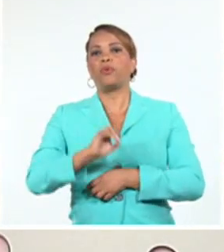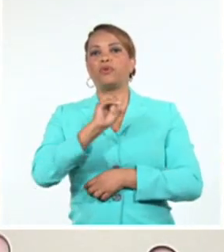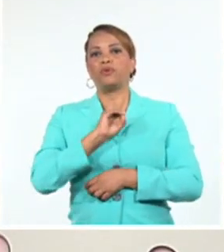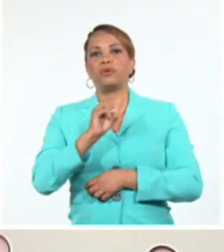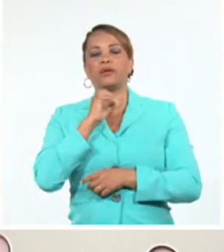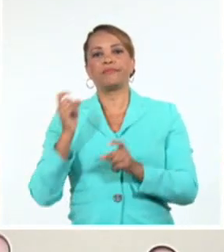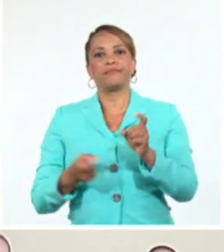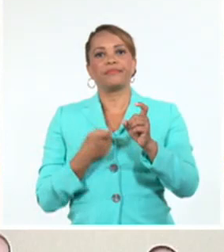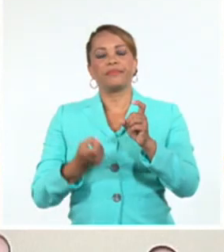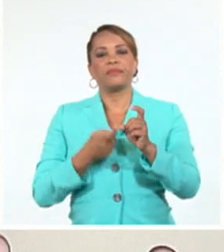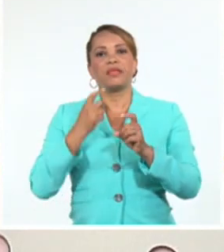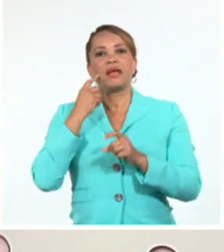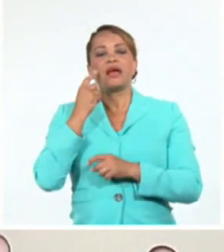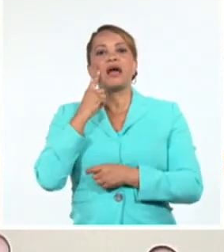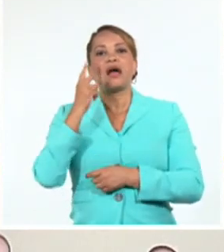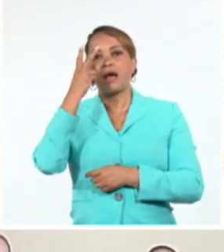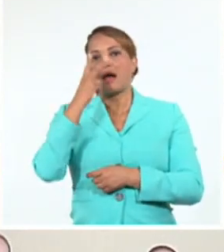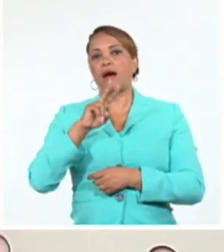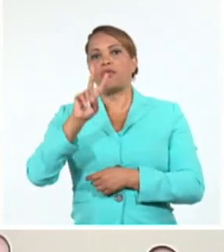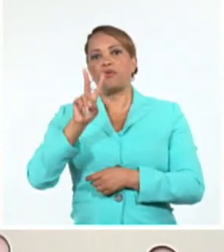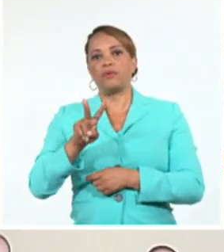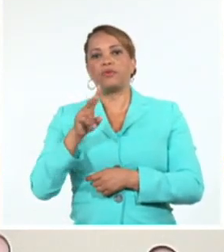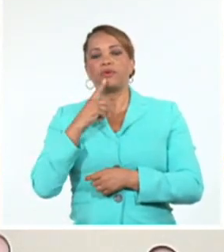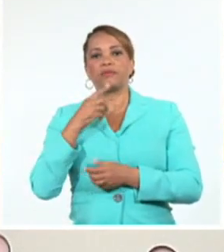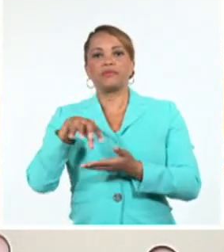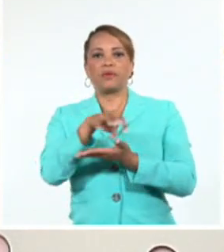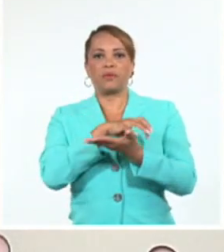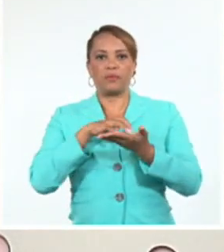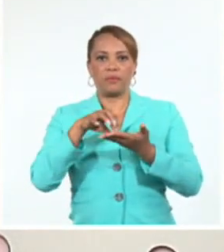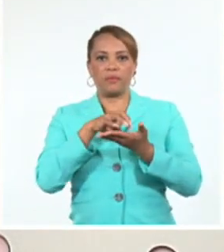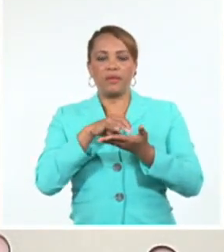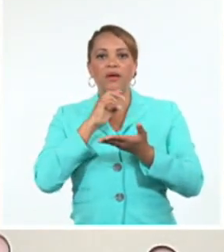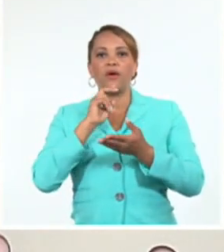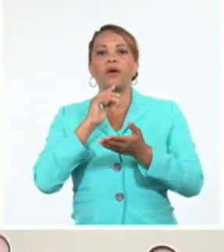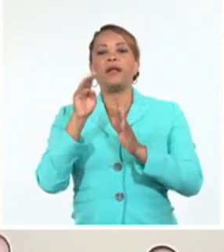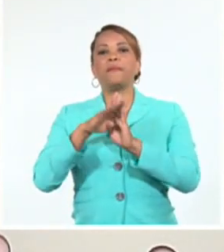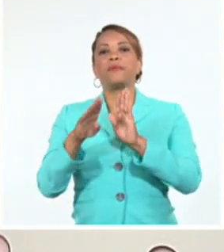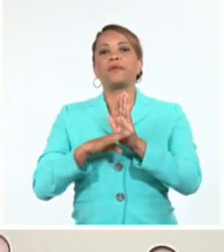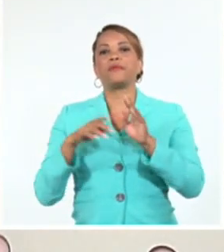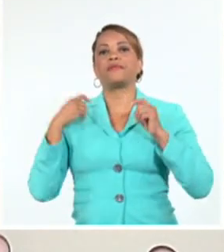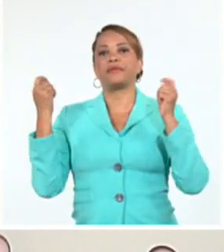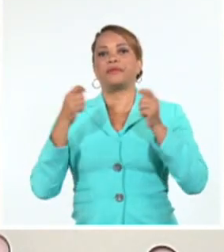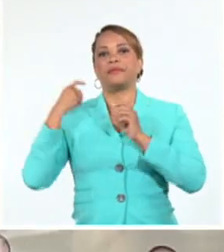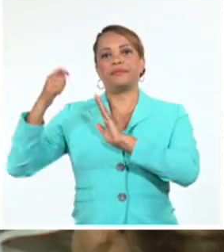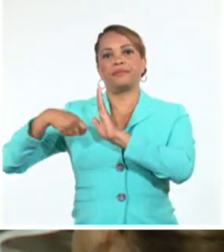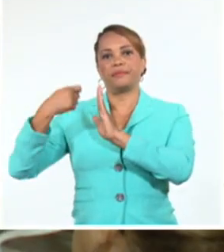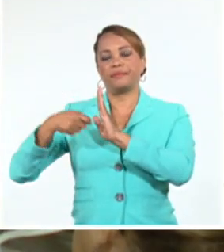Audiovisual en el Contexto Regional. La cita forma parte del programa del Festival de Cine.